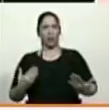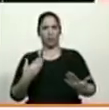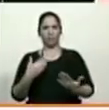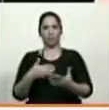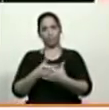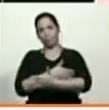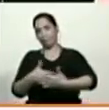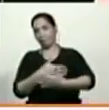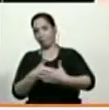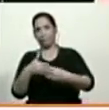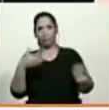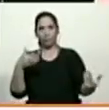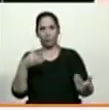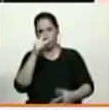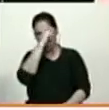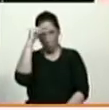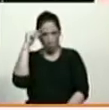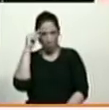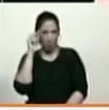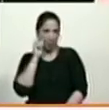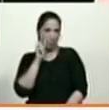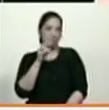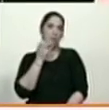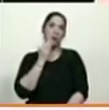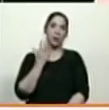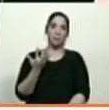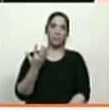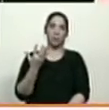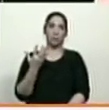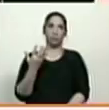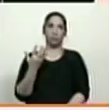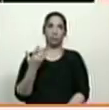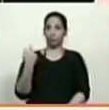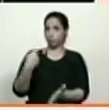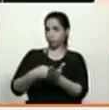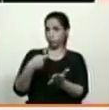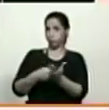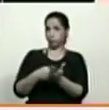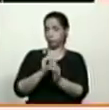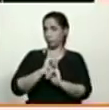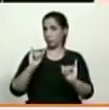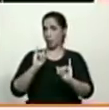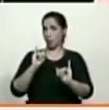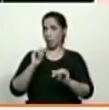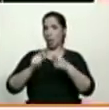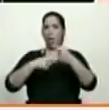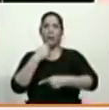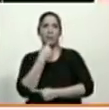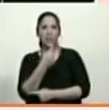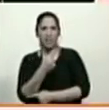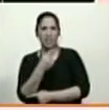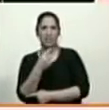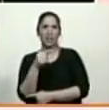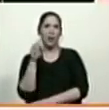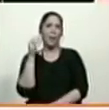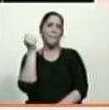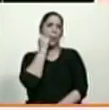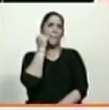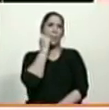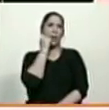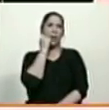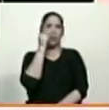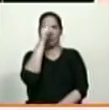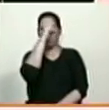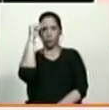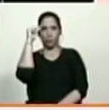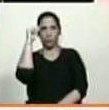Cada Twitter, el señor Julio Borges, por ejemplo, está cotizado, cada vez que él dice una de sus barbaridades, ah no, él pasa,